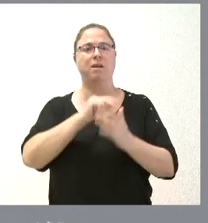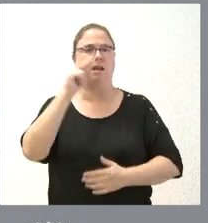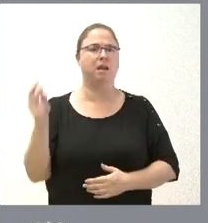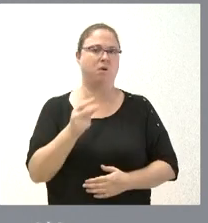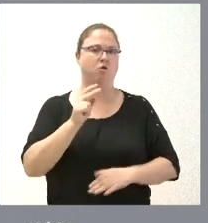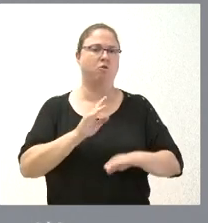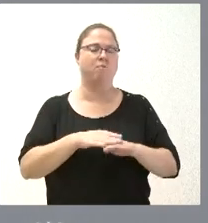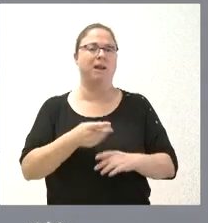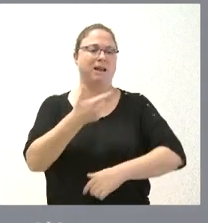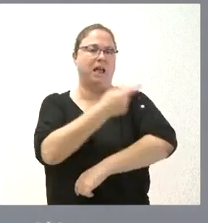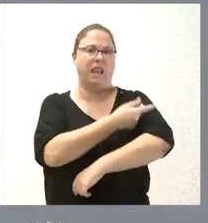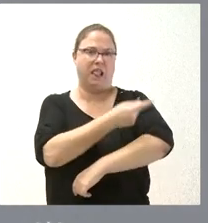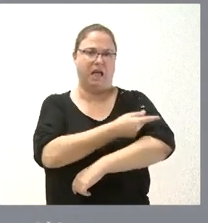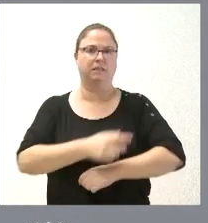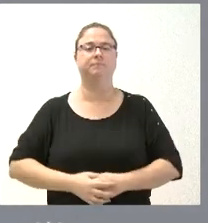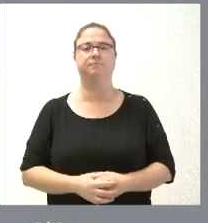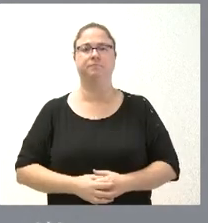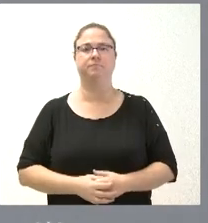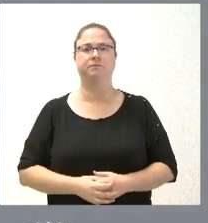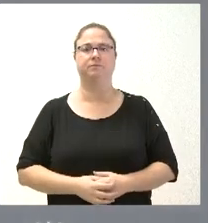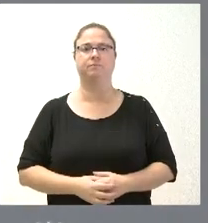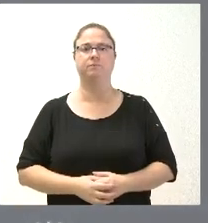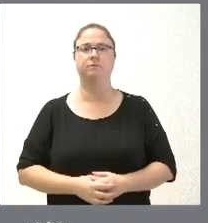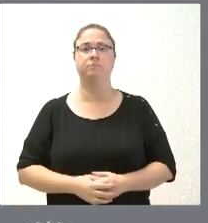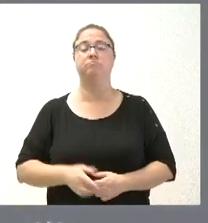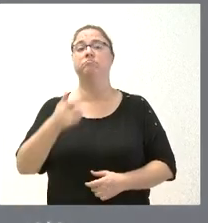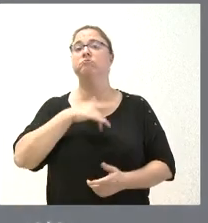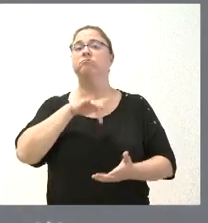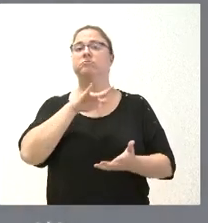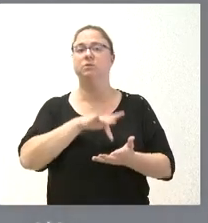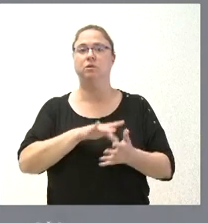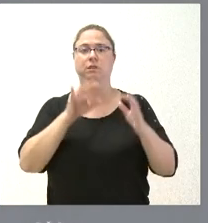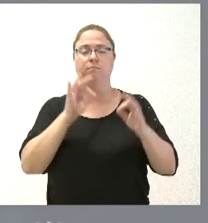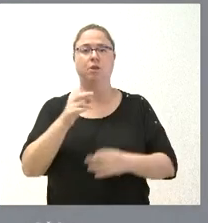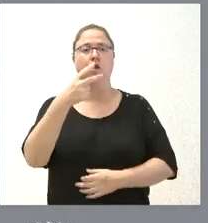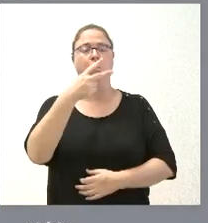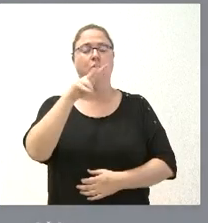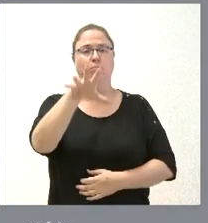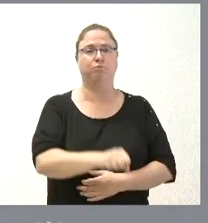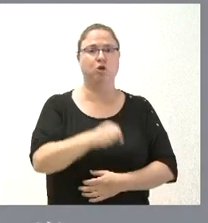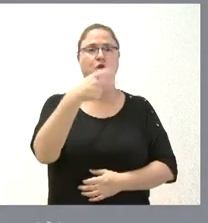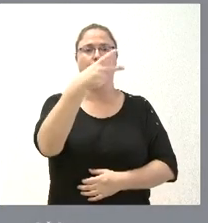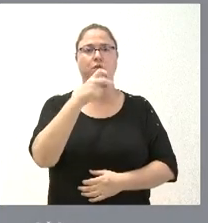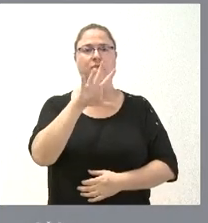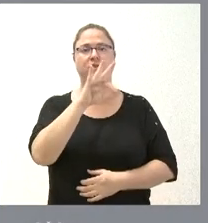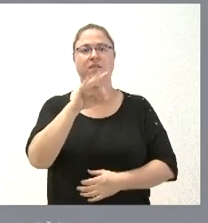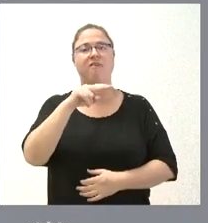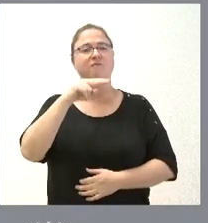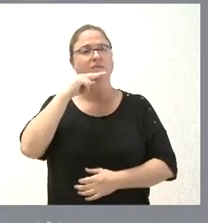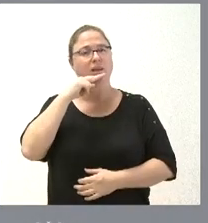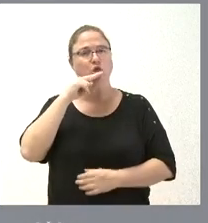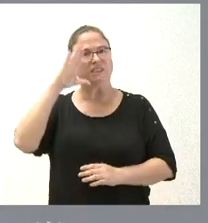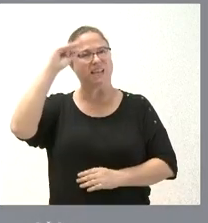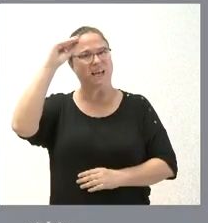suministro de jeringas. Se adquieren 250 inodoros inteligentes